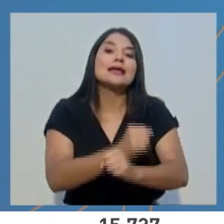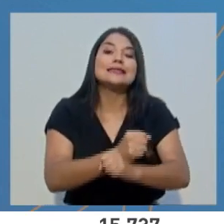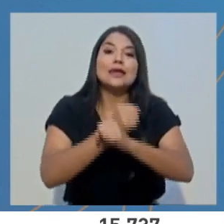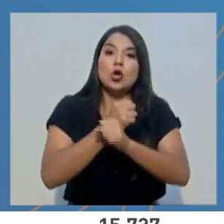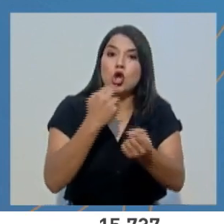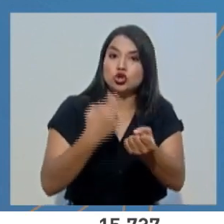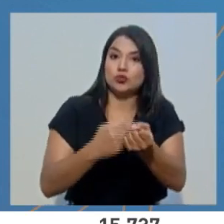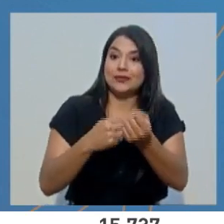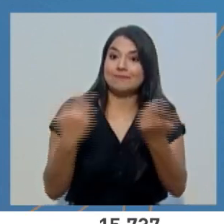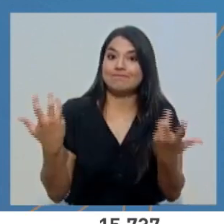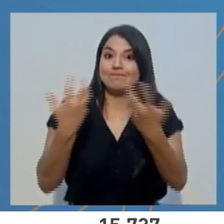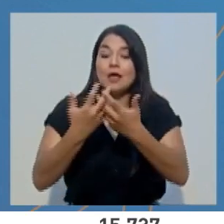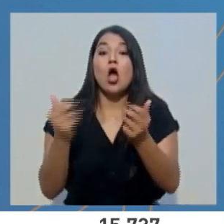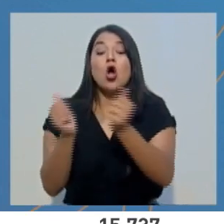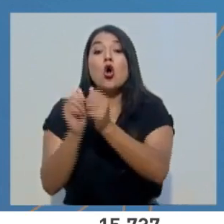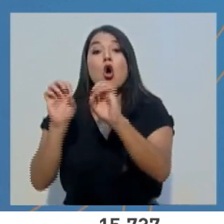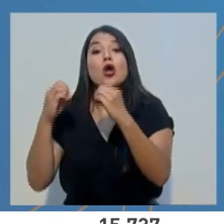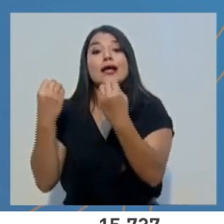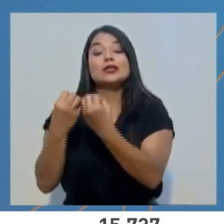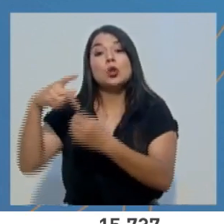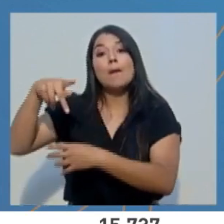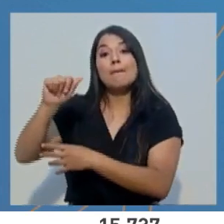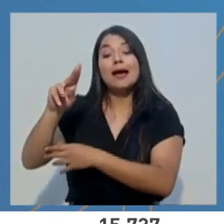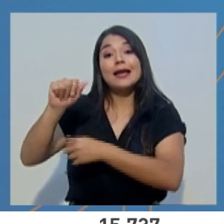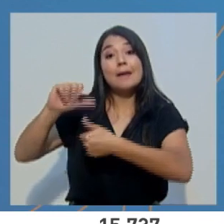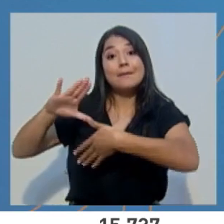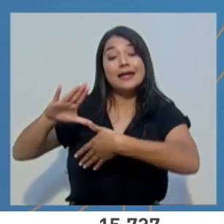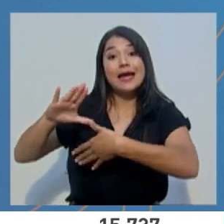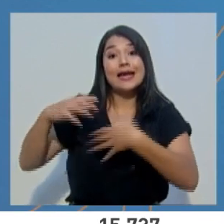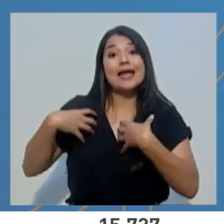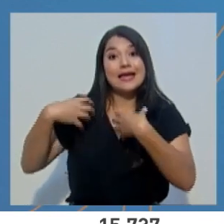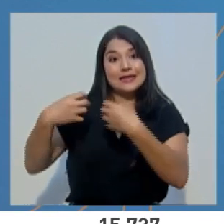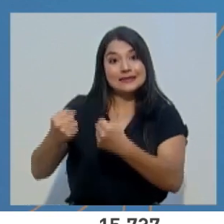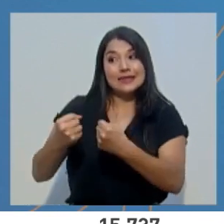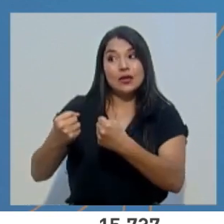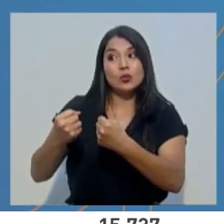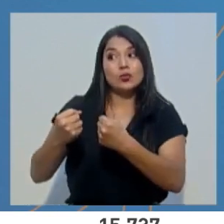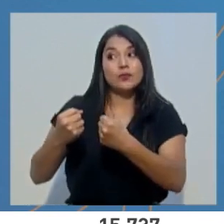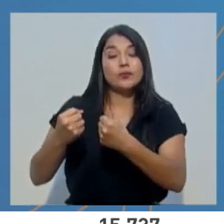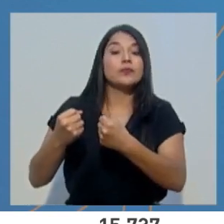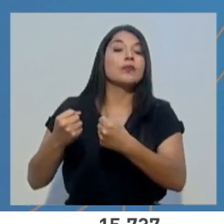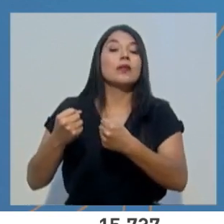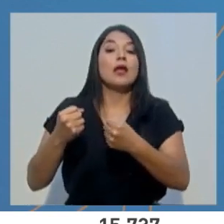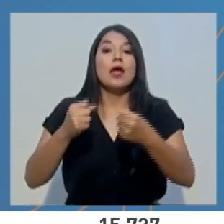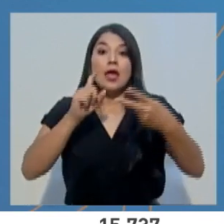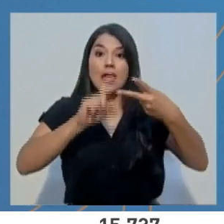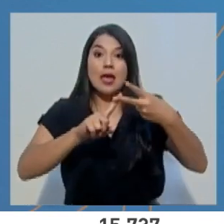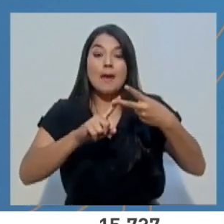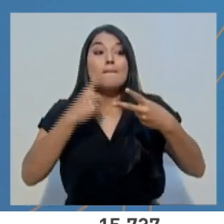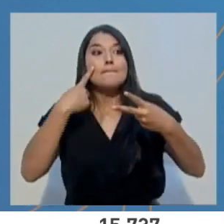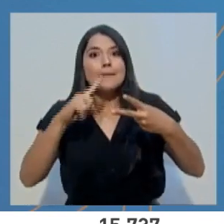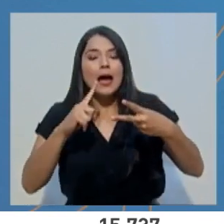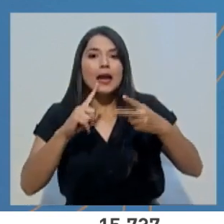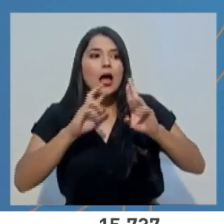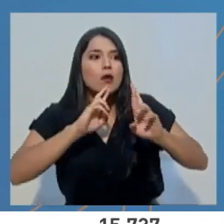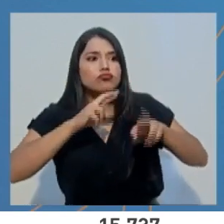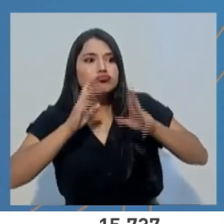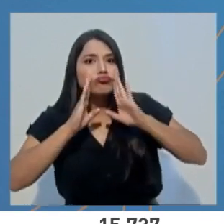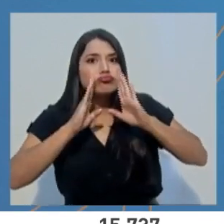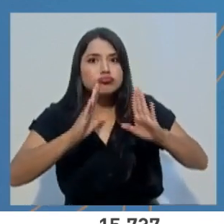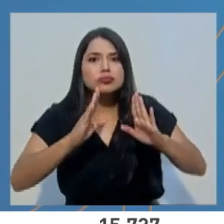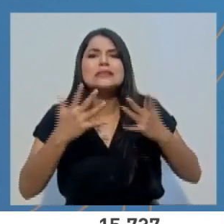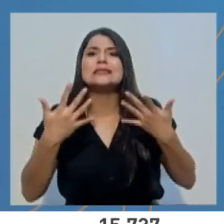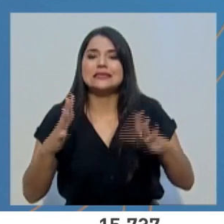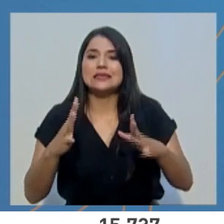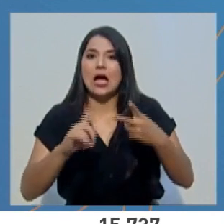hospitalaria de la Organización Panamericana de la Salud. En preparativos y respuestas a emergencias, hemos